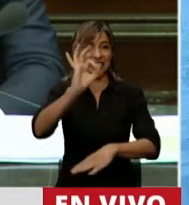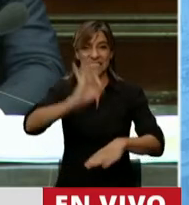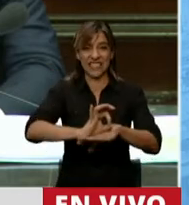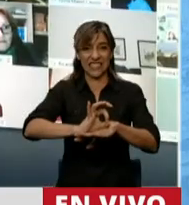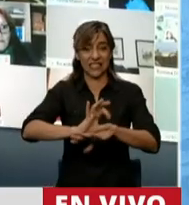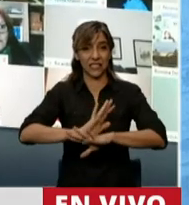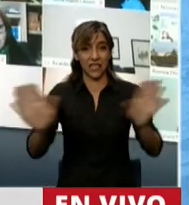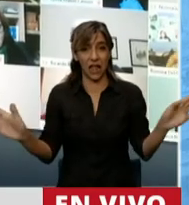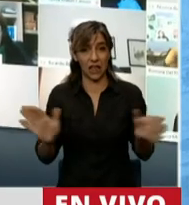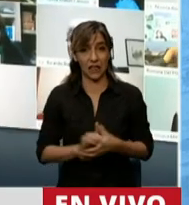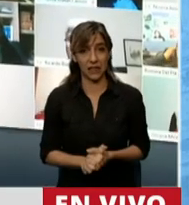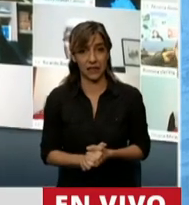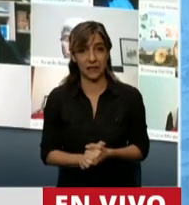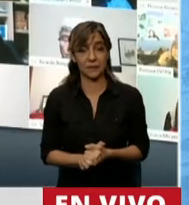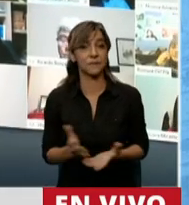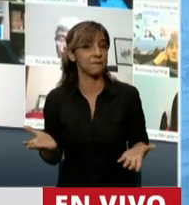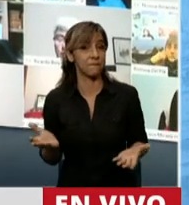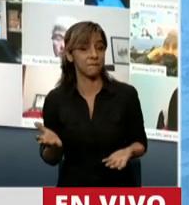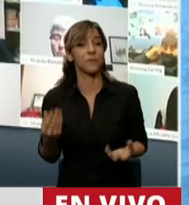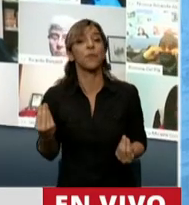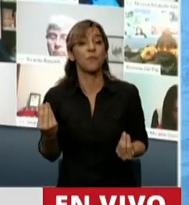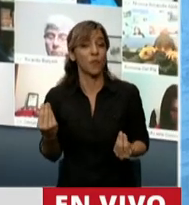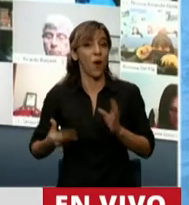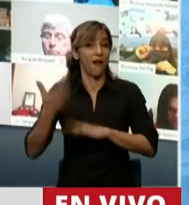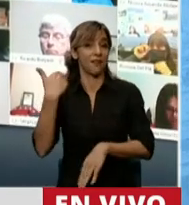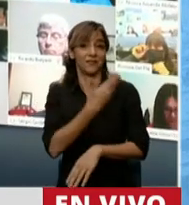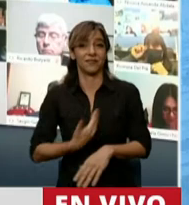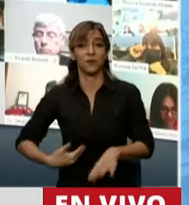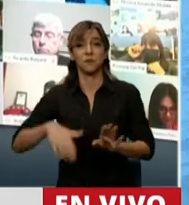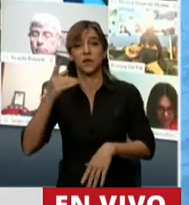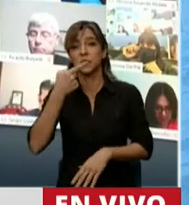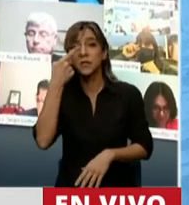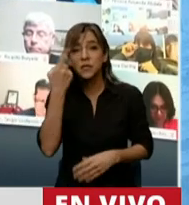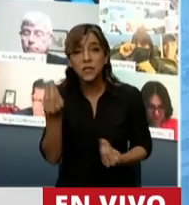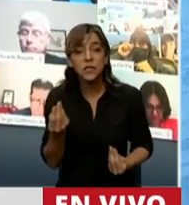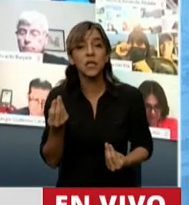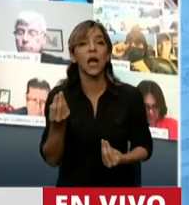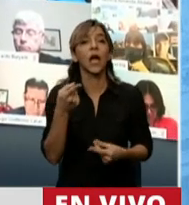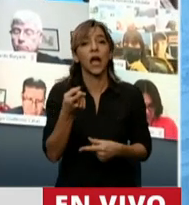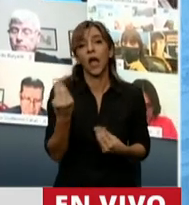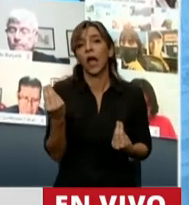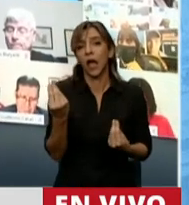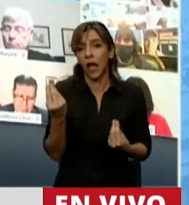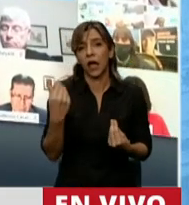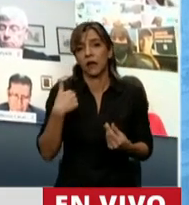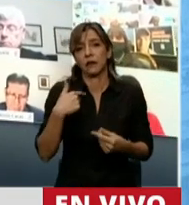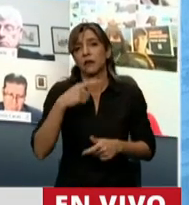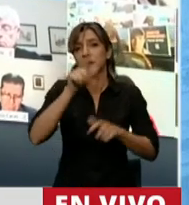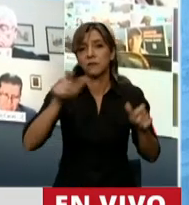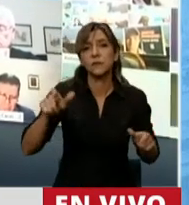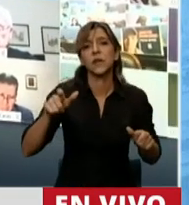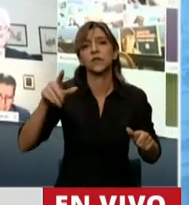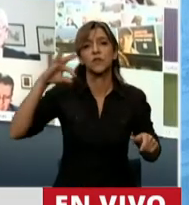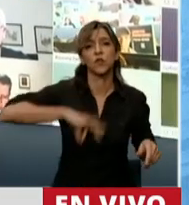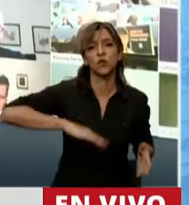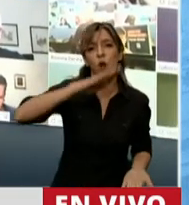era bajar el costo laboral. Y la política era tratar de achatar todavía